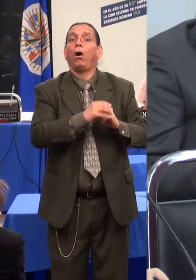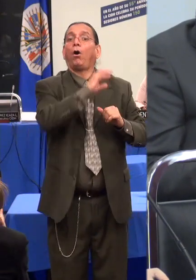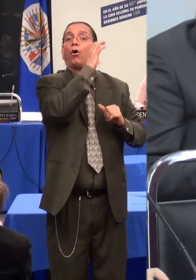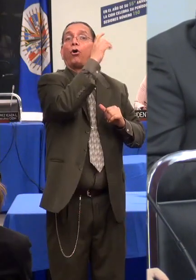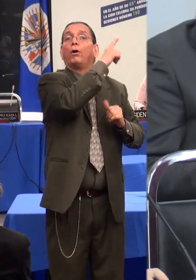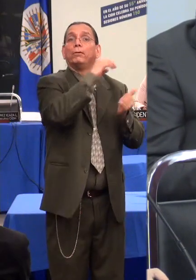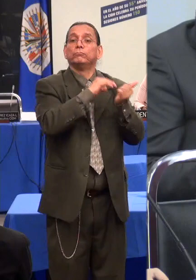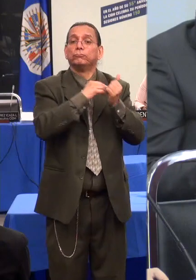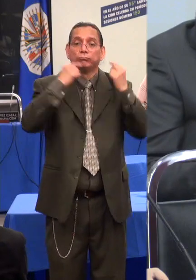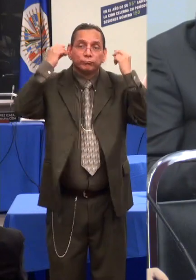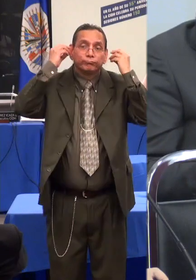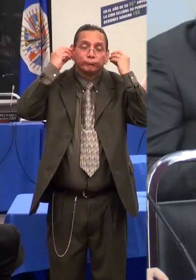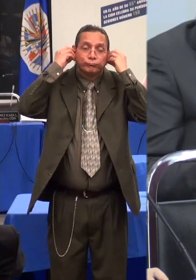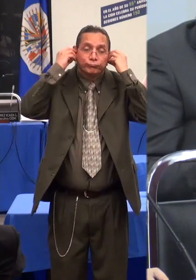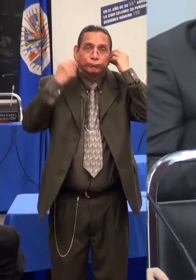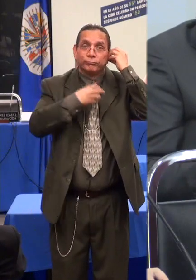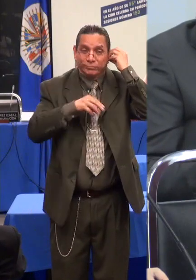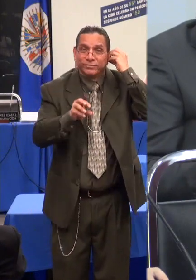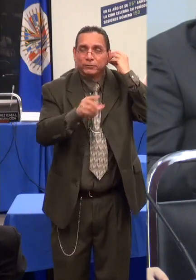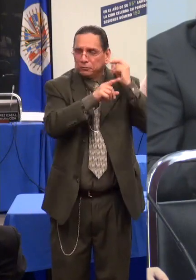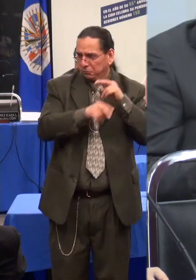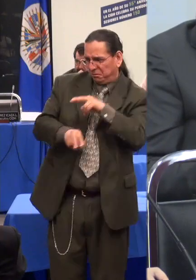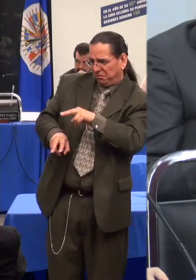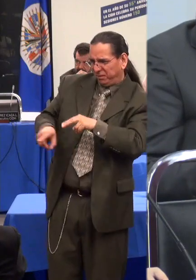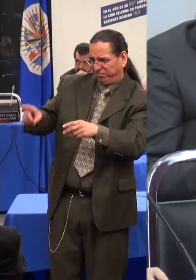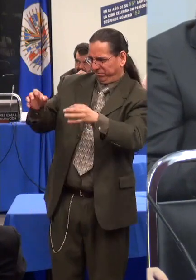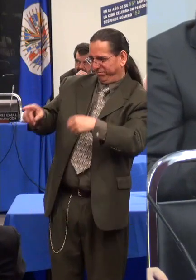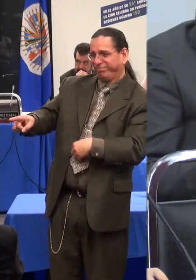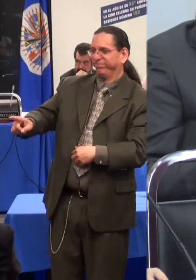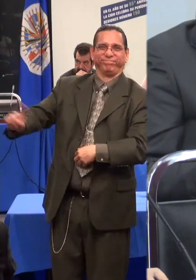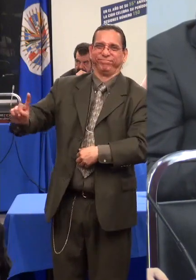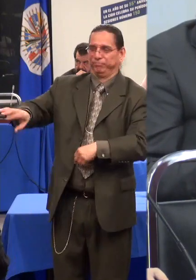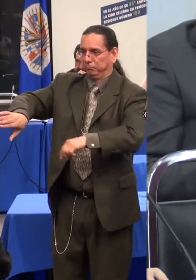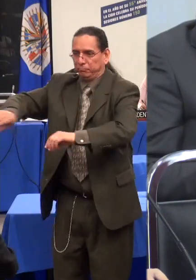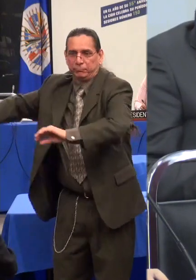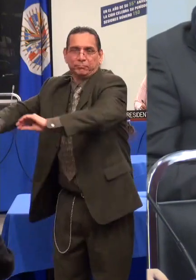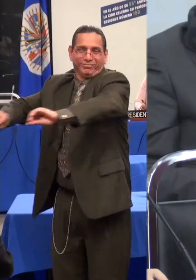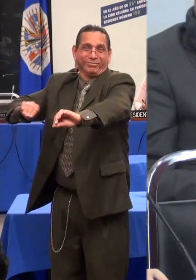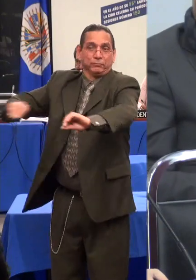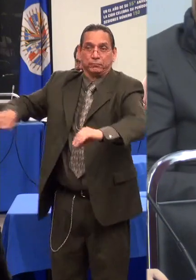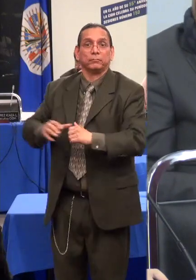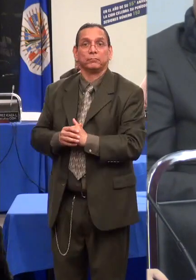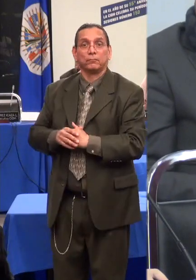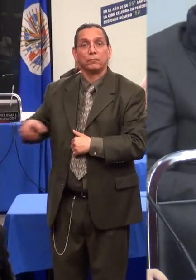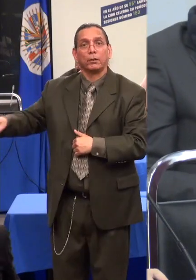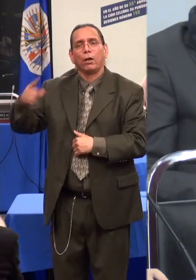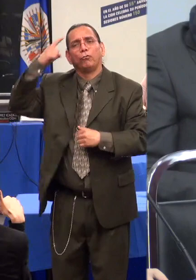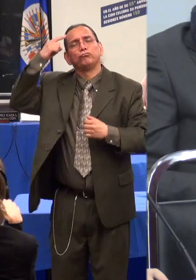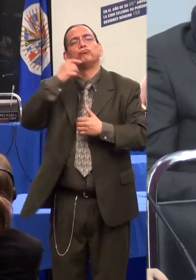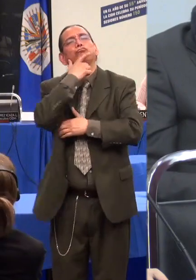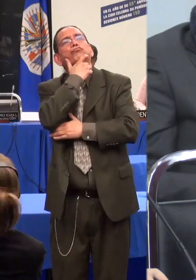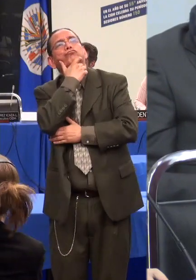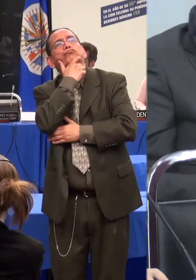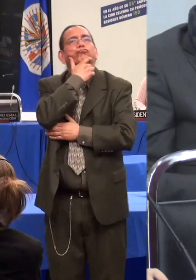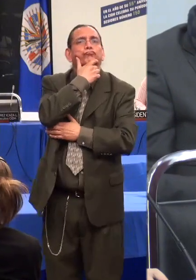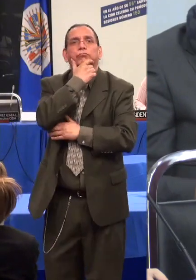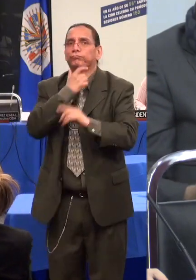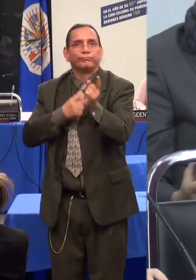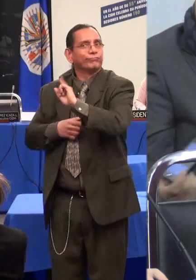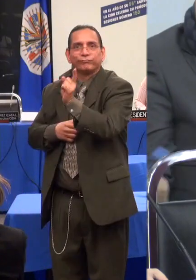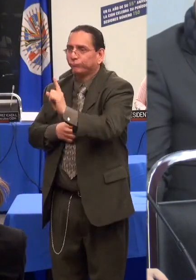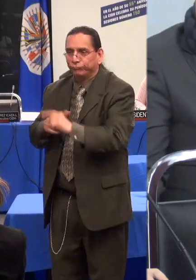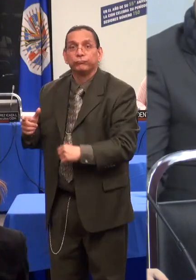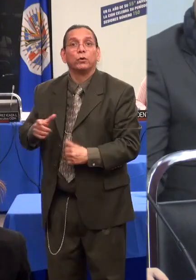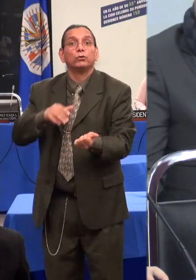discapacidad por encima de su propia voz. La política pública de discapacidad está en cabeza del Ministerio de Salud, no sólo a lo que